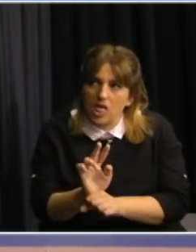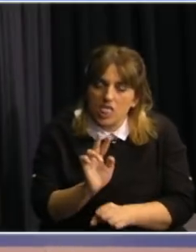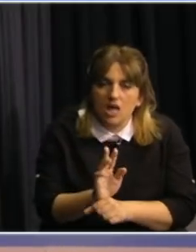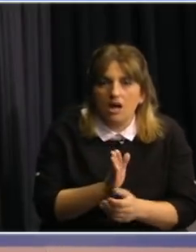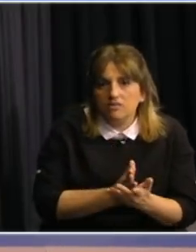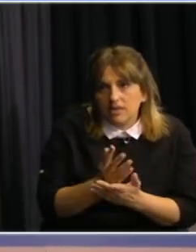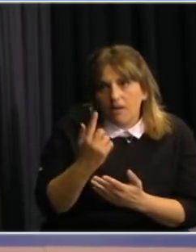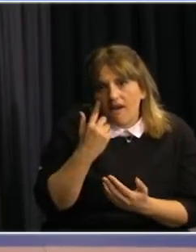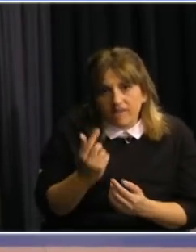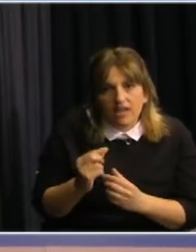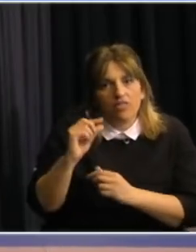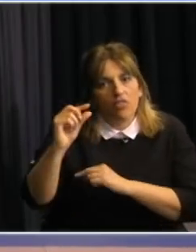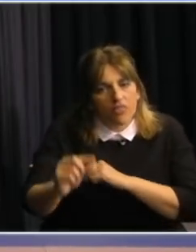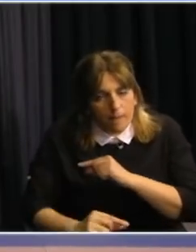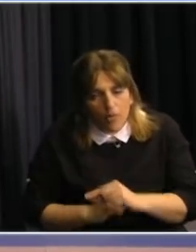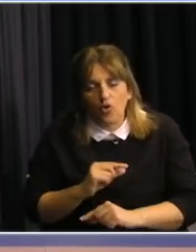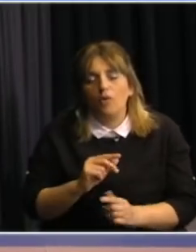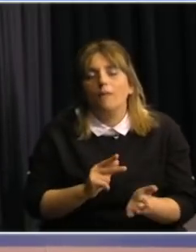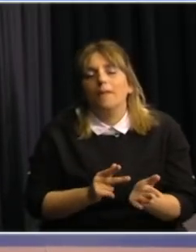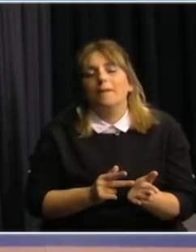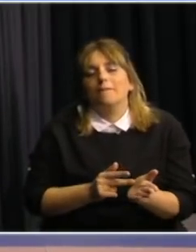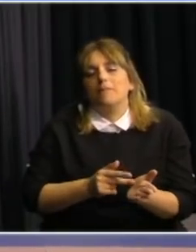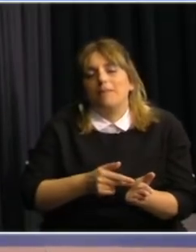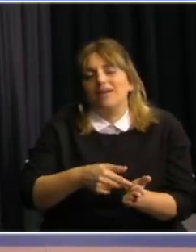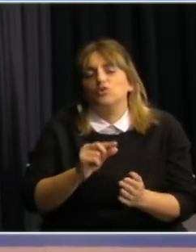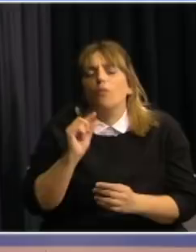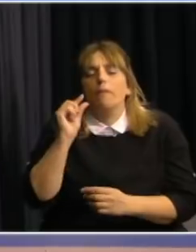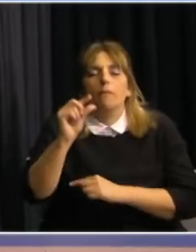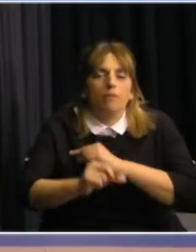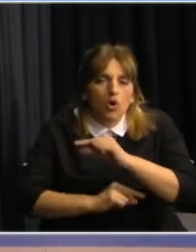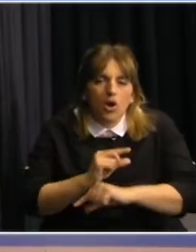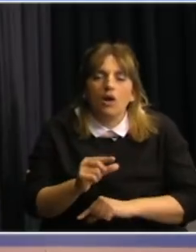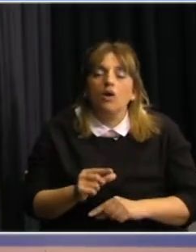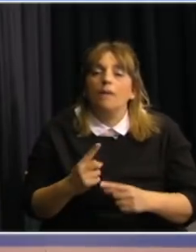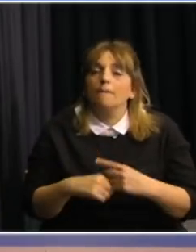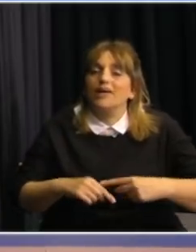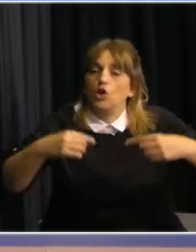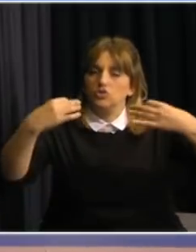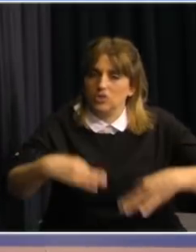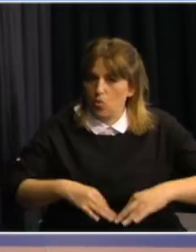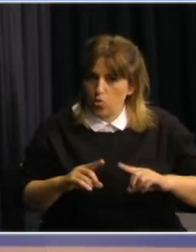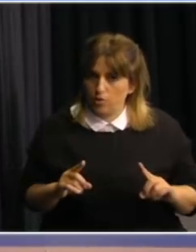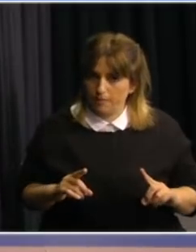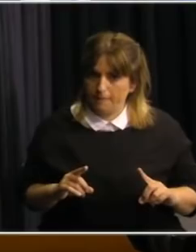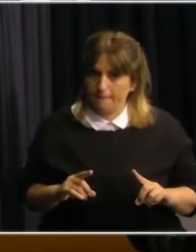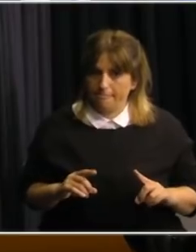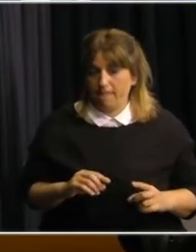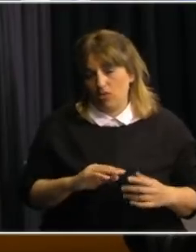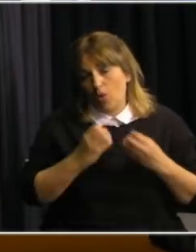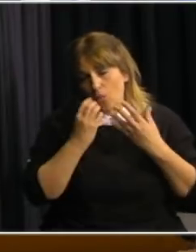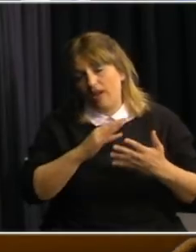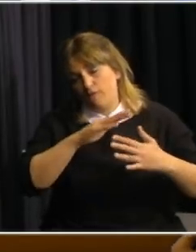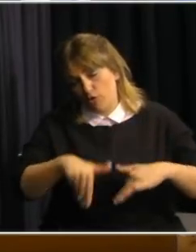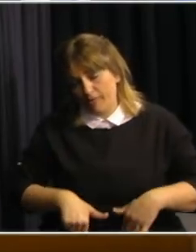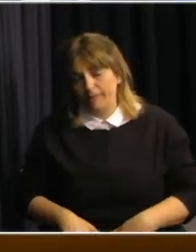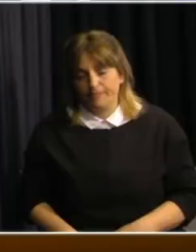siempre y ir dando pasos como se ha dicho desde el gobierno cortos y seguros creo que es una buena metáfora así que muchas gracias